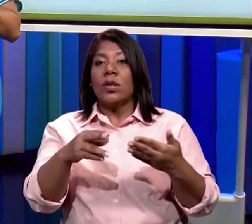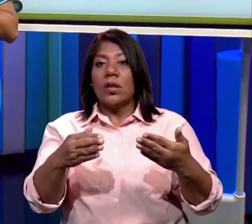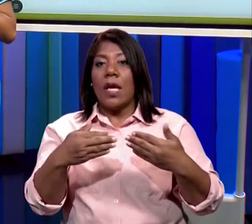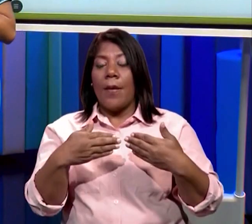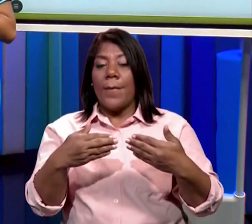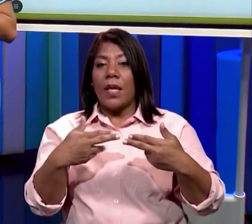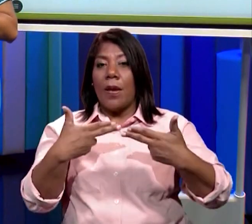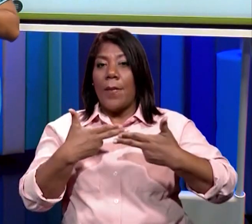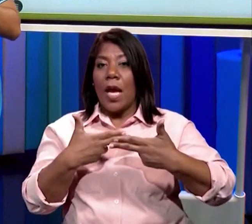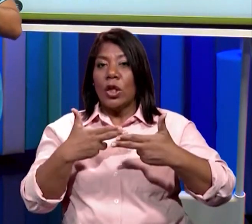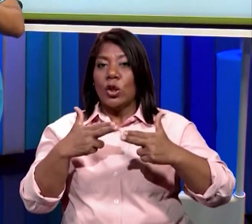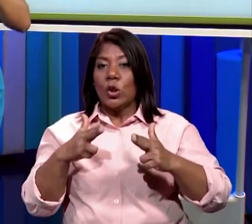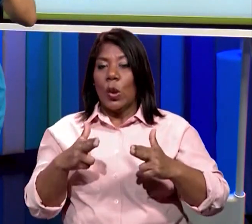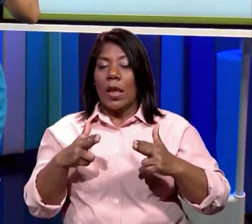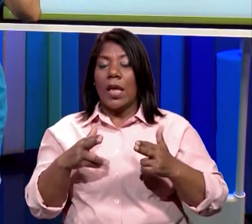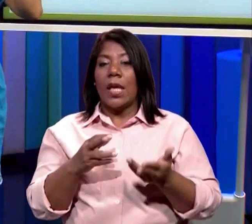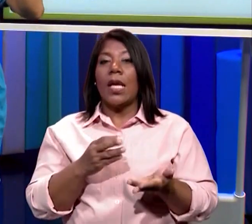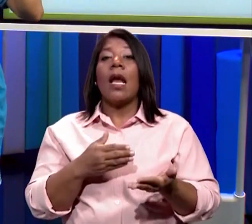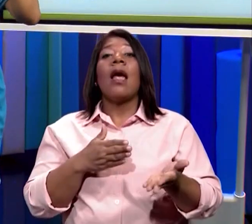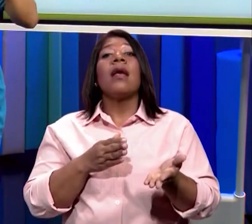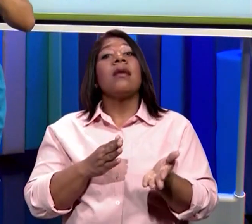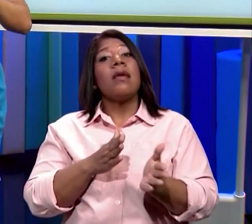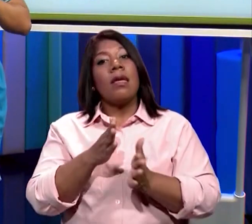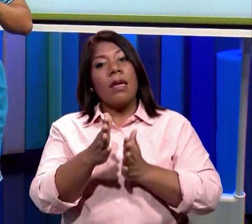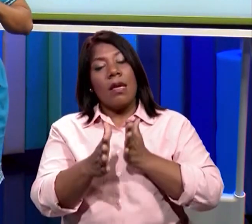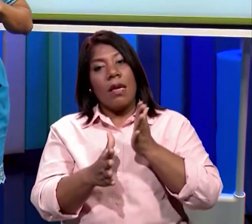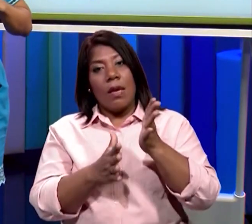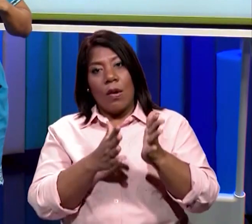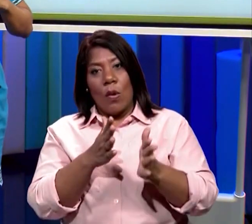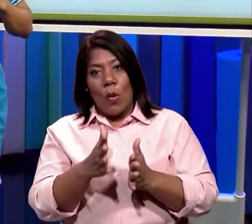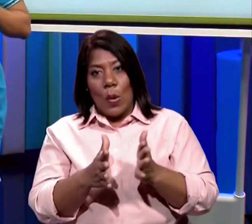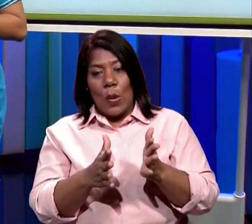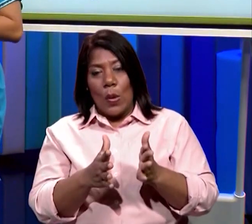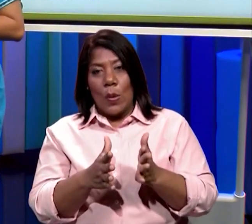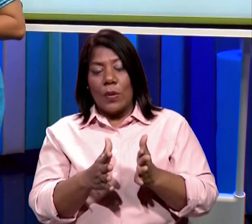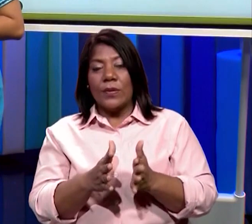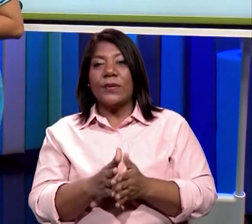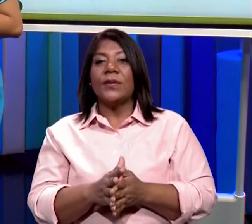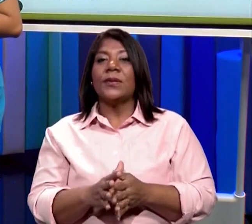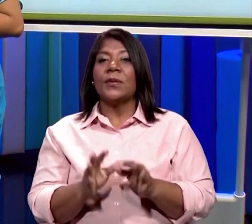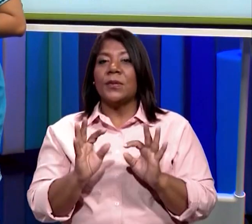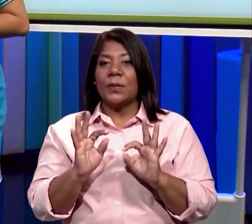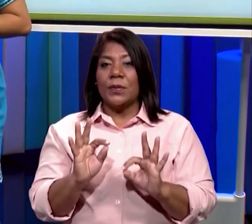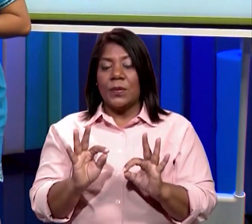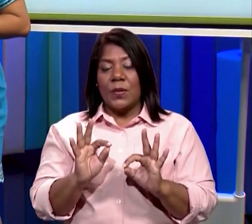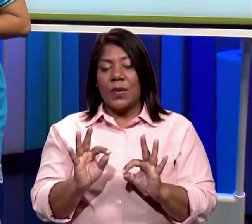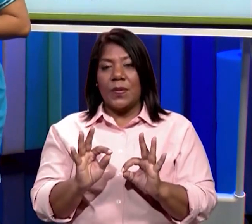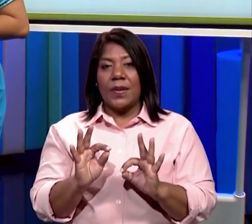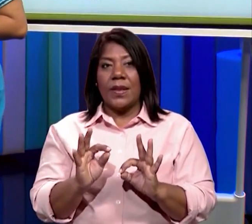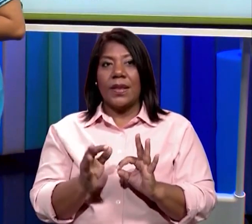Chorrera, la provincia de Panamá Oeste. Muy bien.